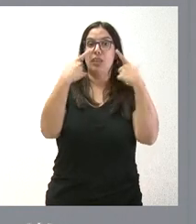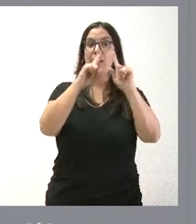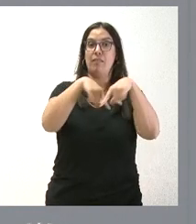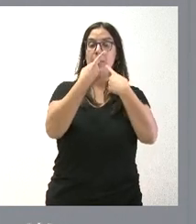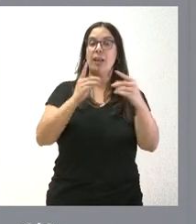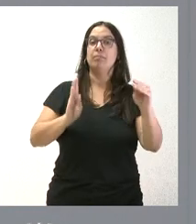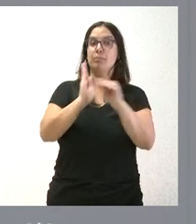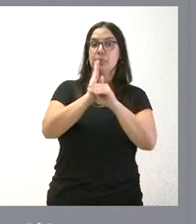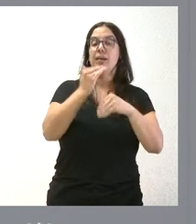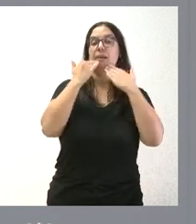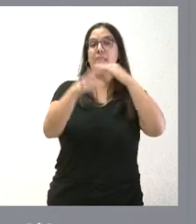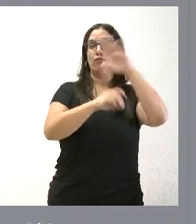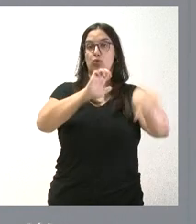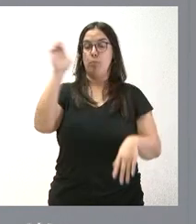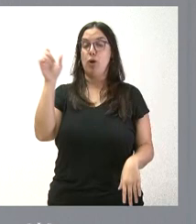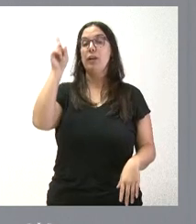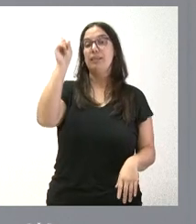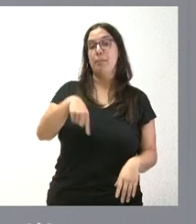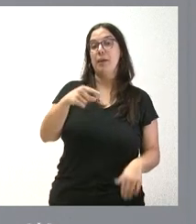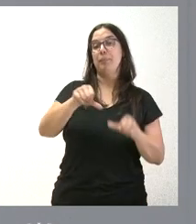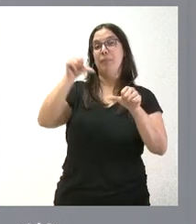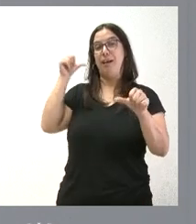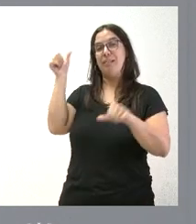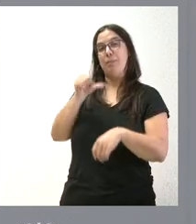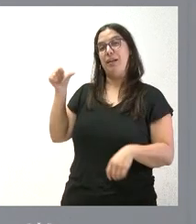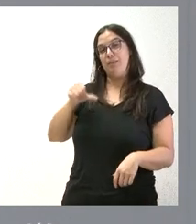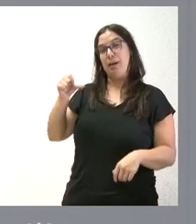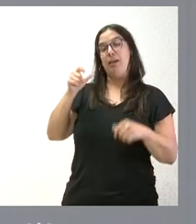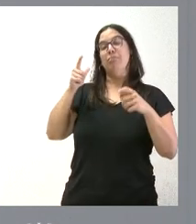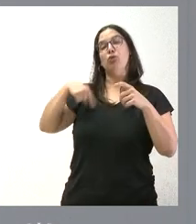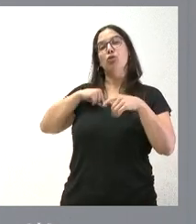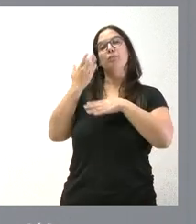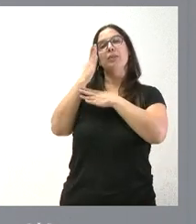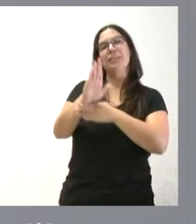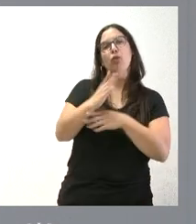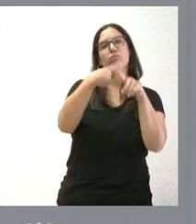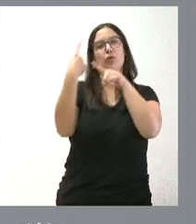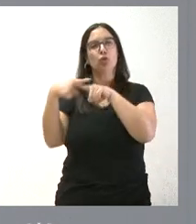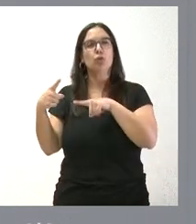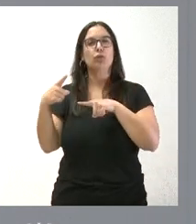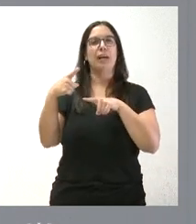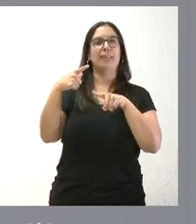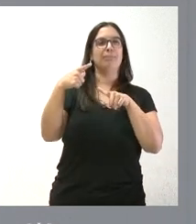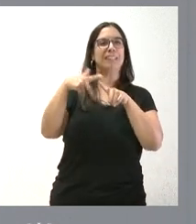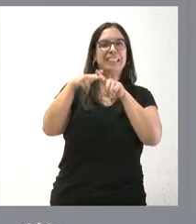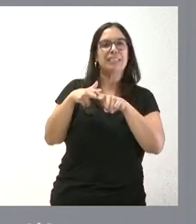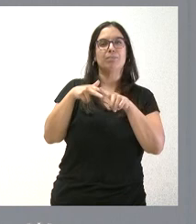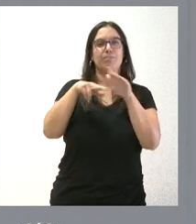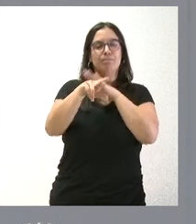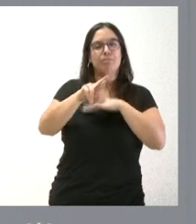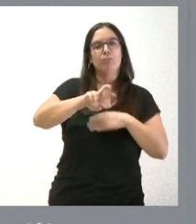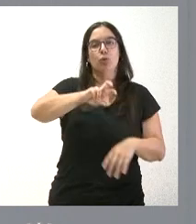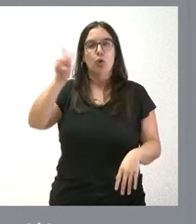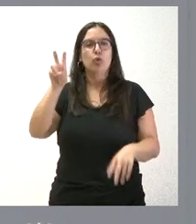de la Unión Europea y hemos presentado en anteriores consejos de Gobierno algún elemento, algún instrumento también muy